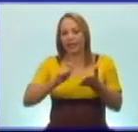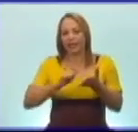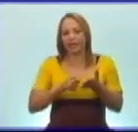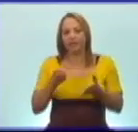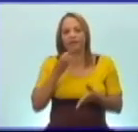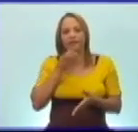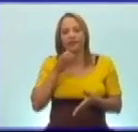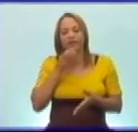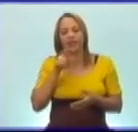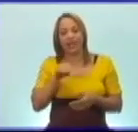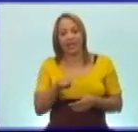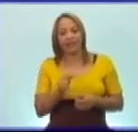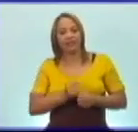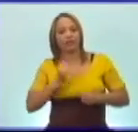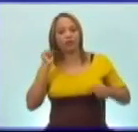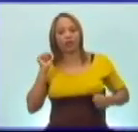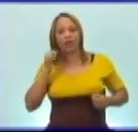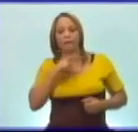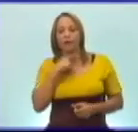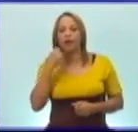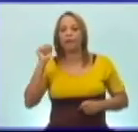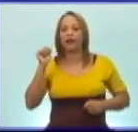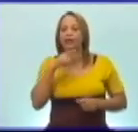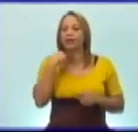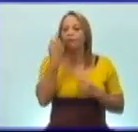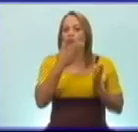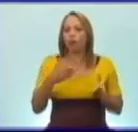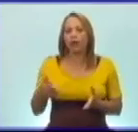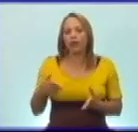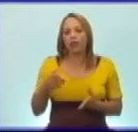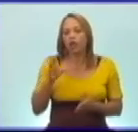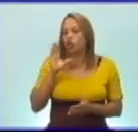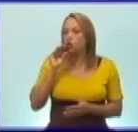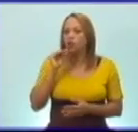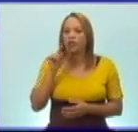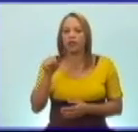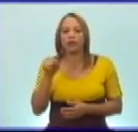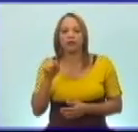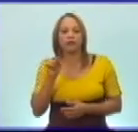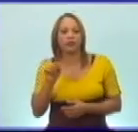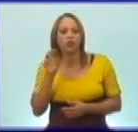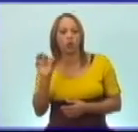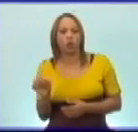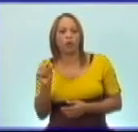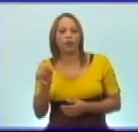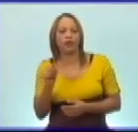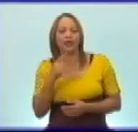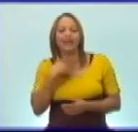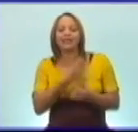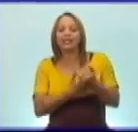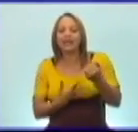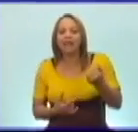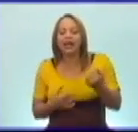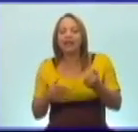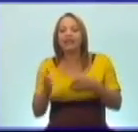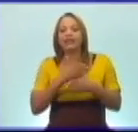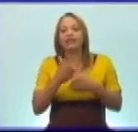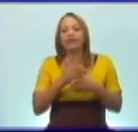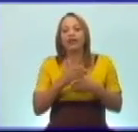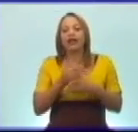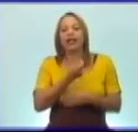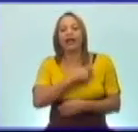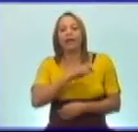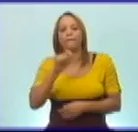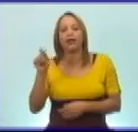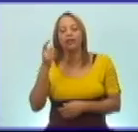este soldado que por la patria muere, no digáis miserere, esa sangre es el símbolo de la patria